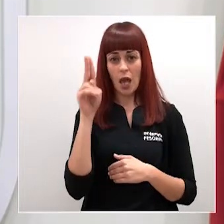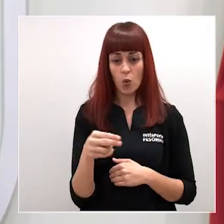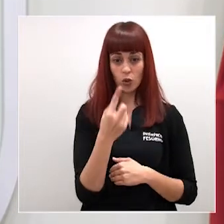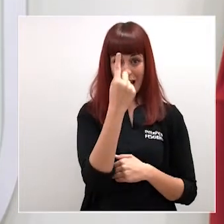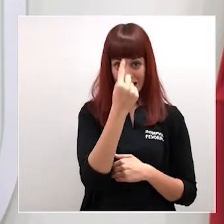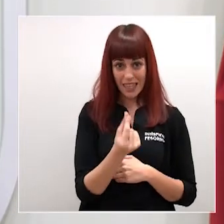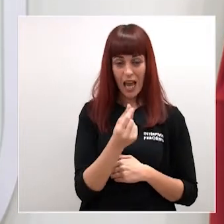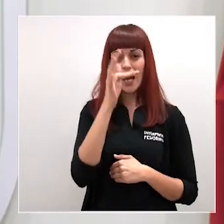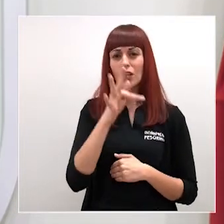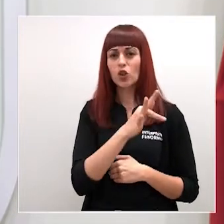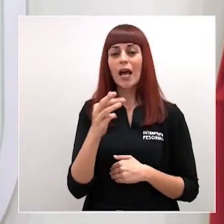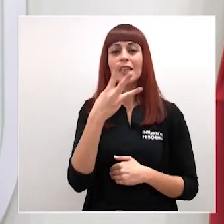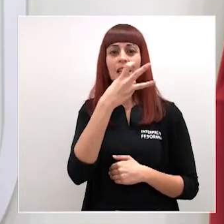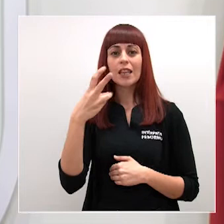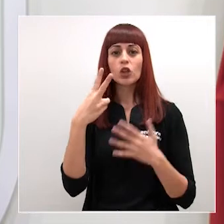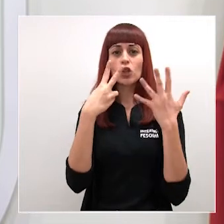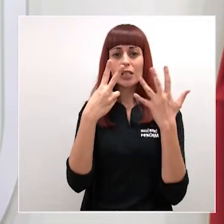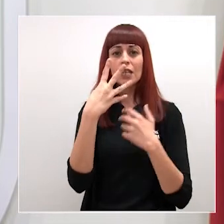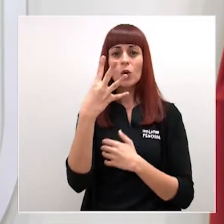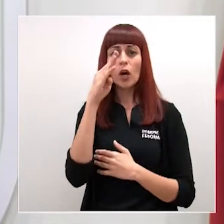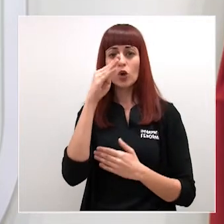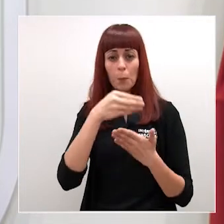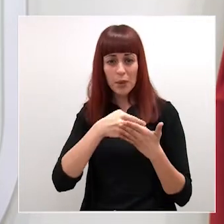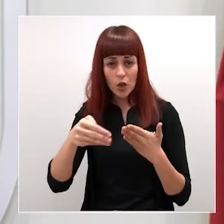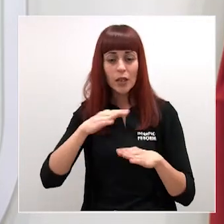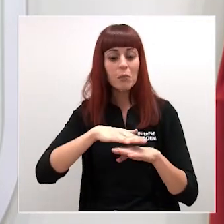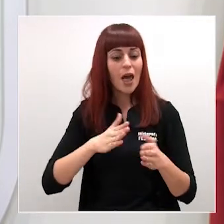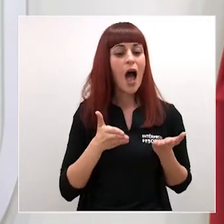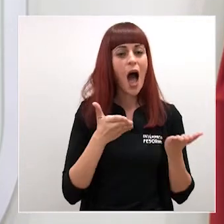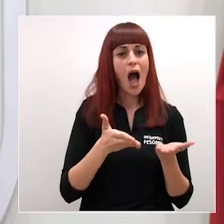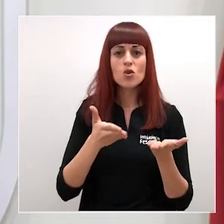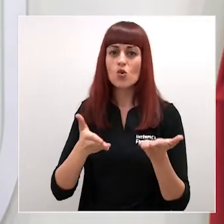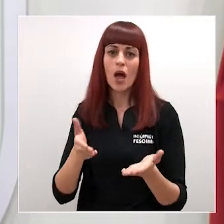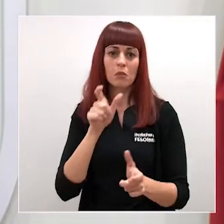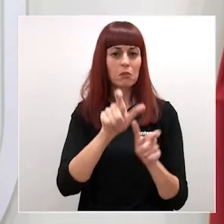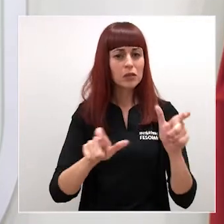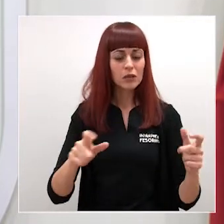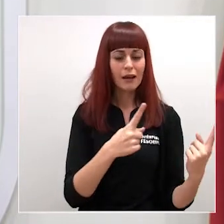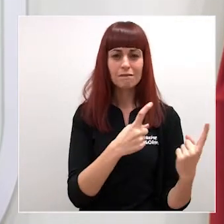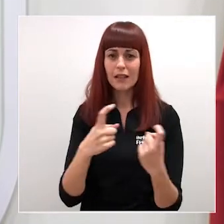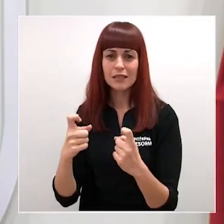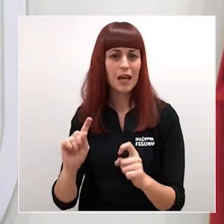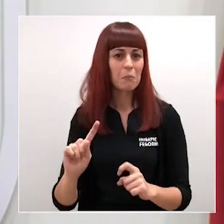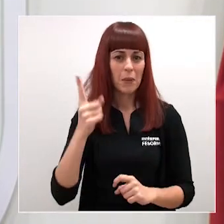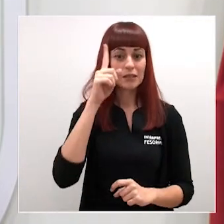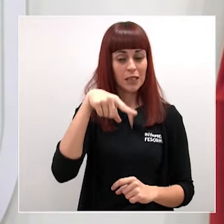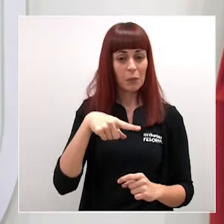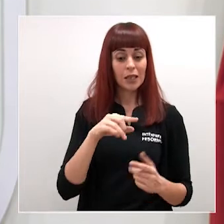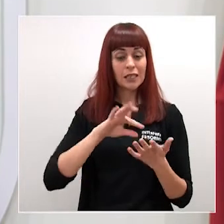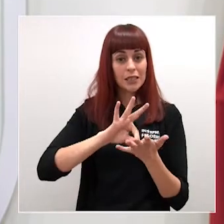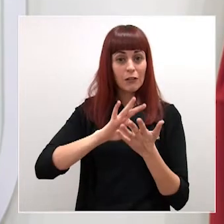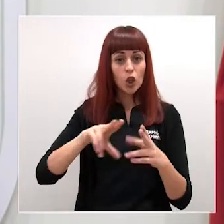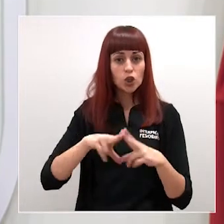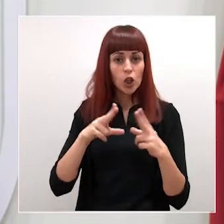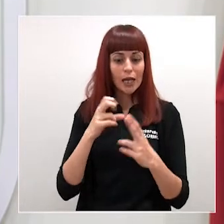374 millones, para ayudar a quienes más lo necesitan y mejorar y potenciar nuestros servicios sociales.